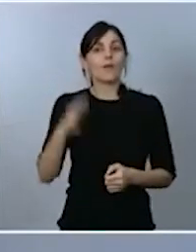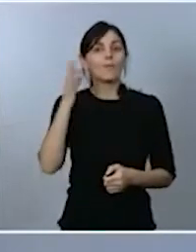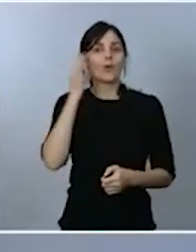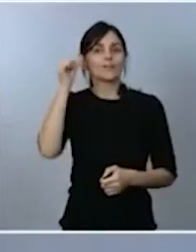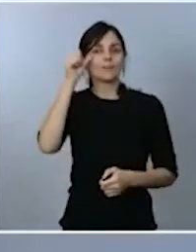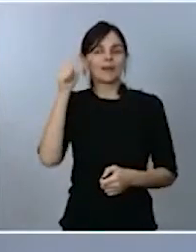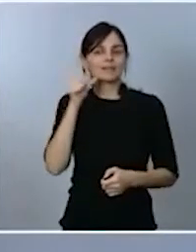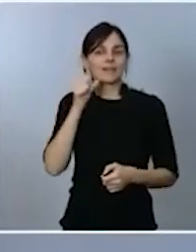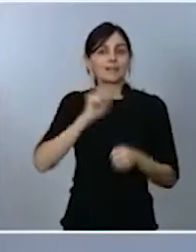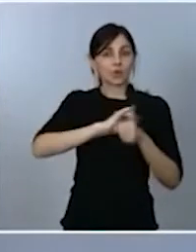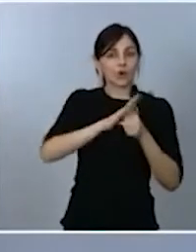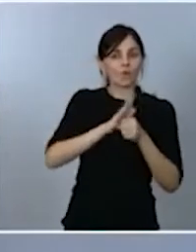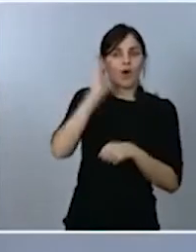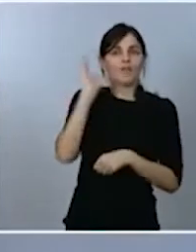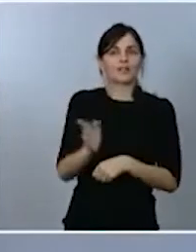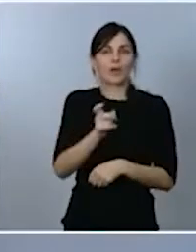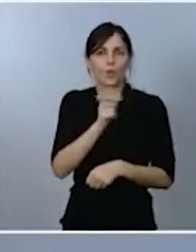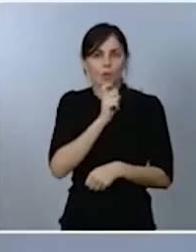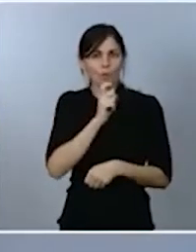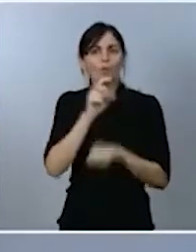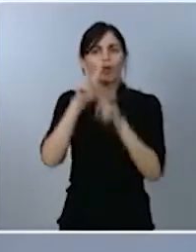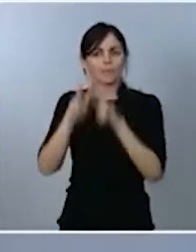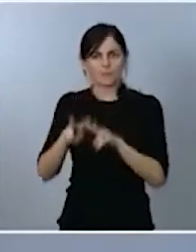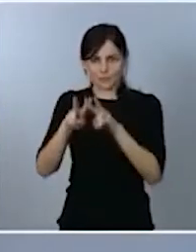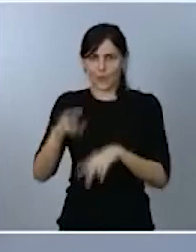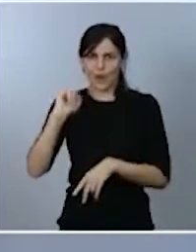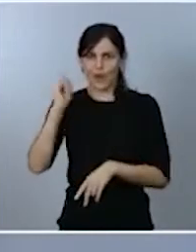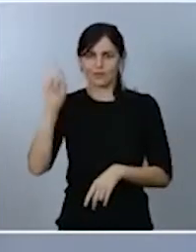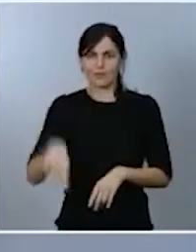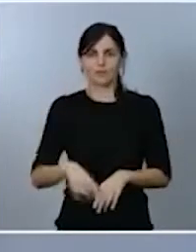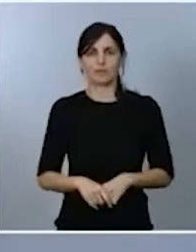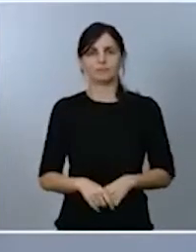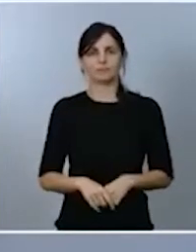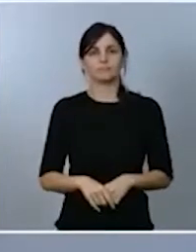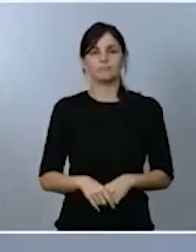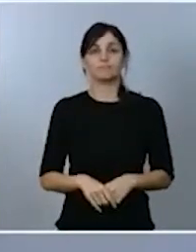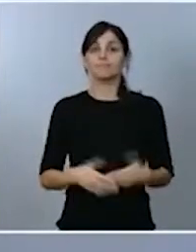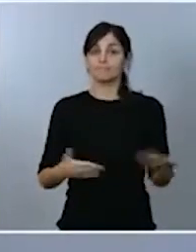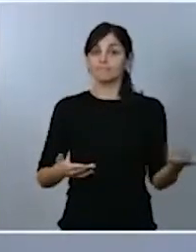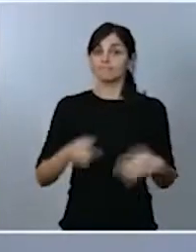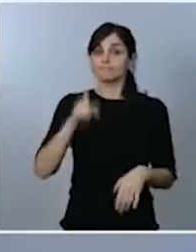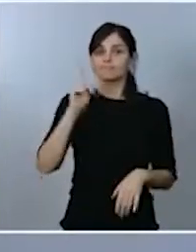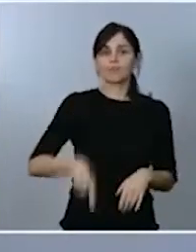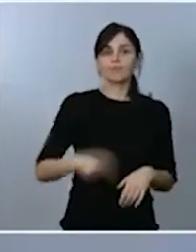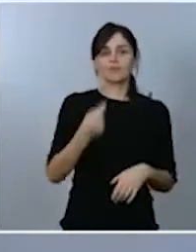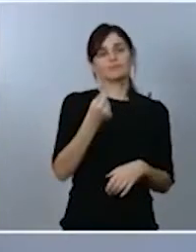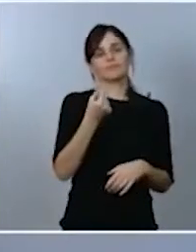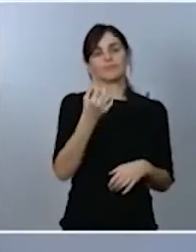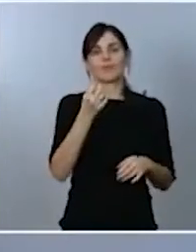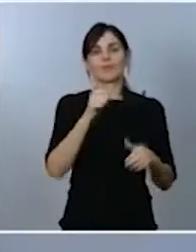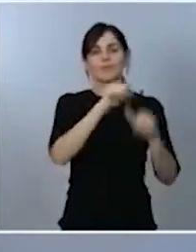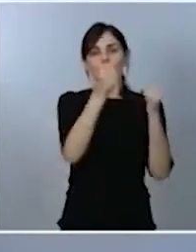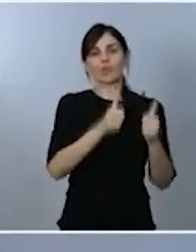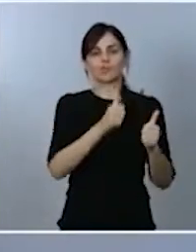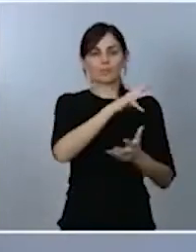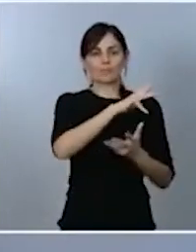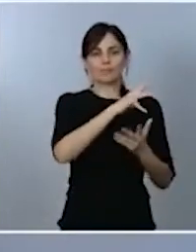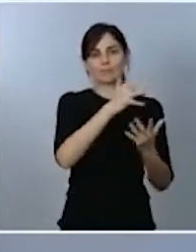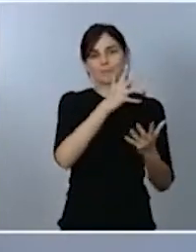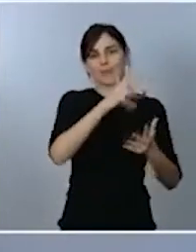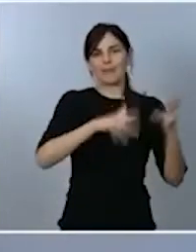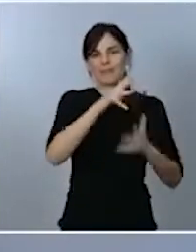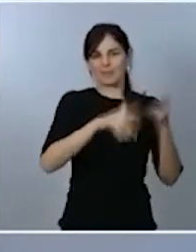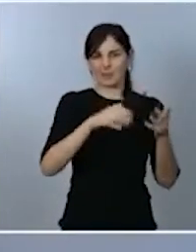Se han hecho diseños de nuevos modelos matemáticos para predecir la evolución de la pandemia. Se han puesto en marcha sistemas de vigilancia